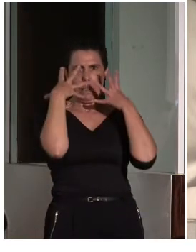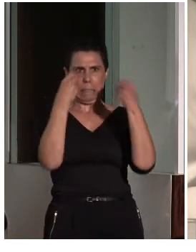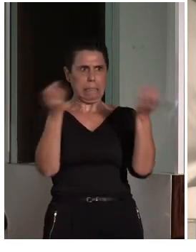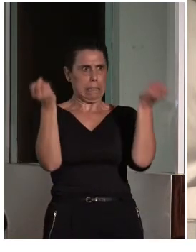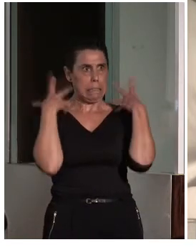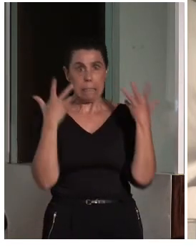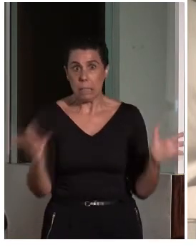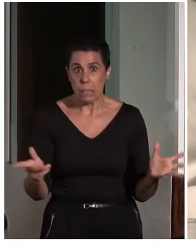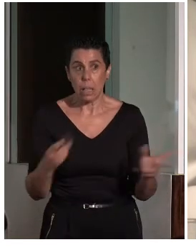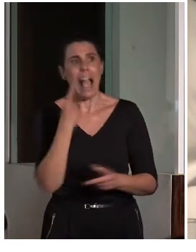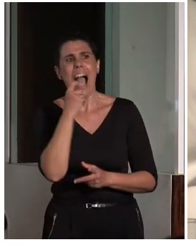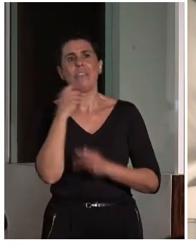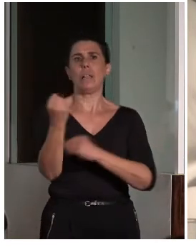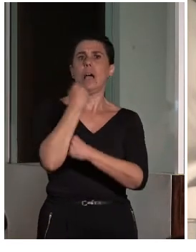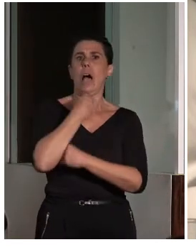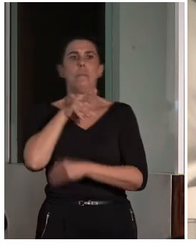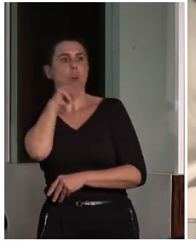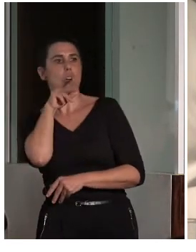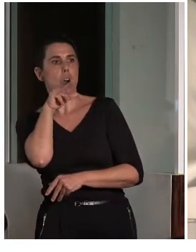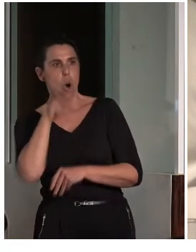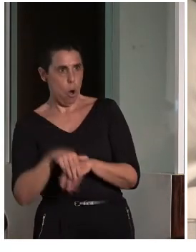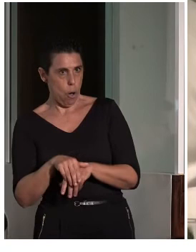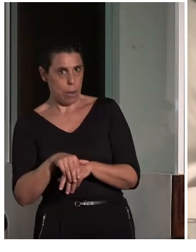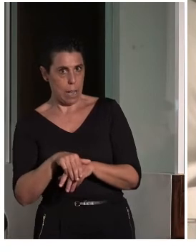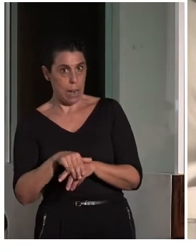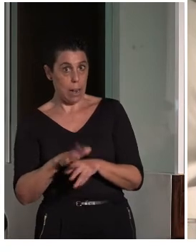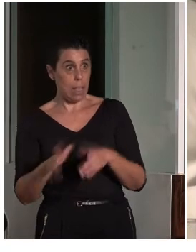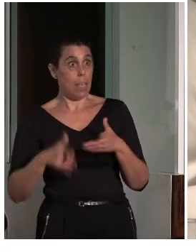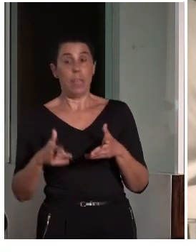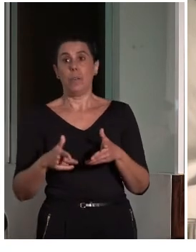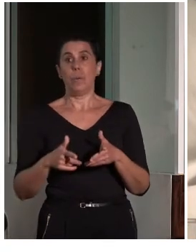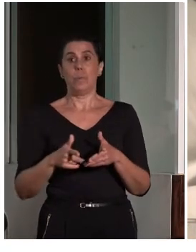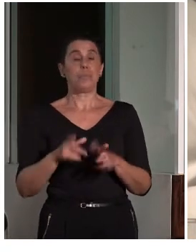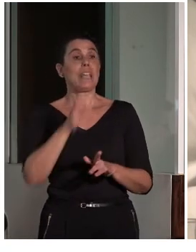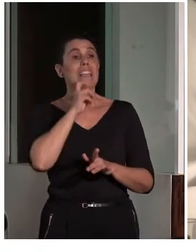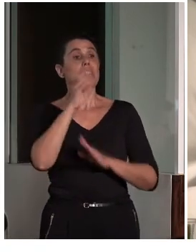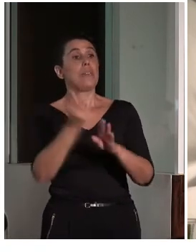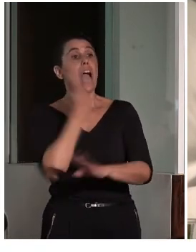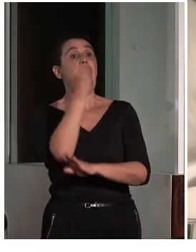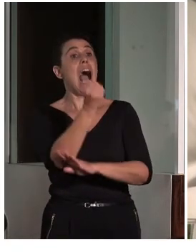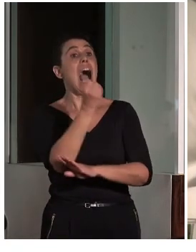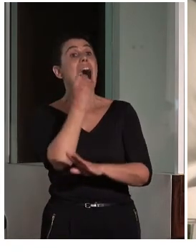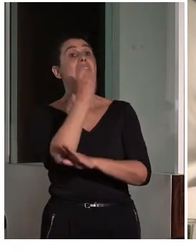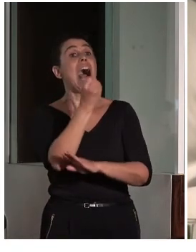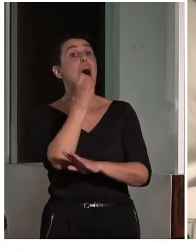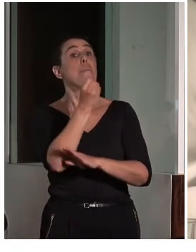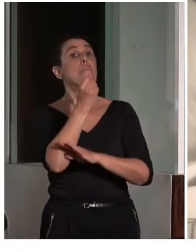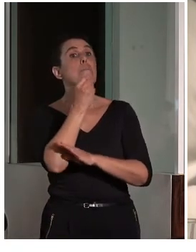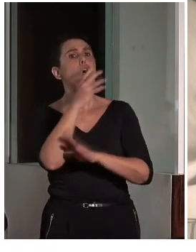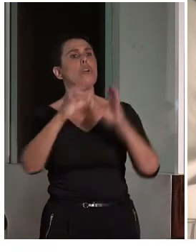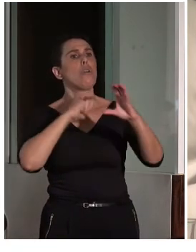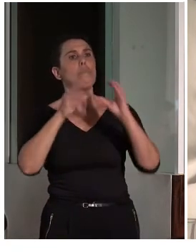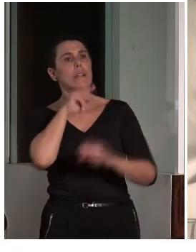necesita el apoyo de la lengua oral. En cuanto a la medida de apoyo a la comunicación oral, que es el bucle magnético, es que con ese